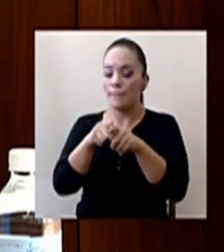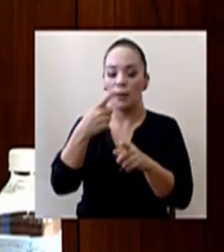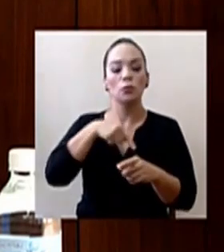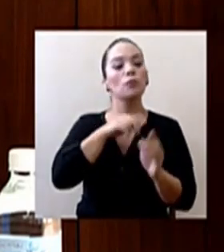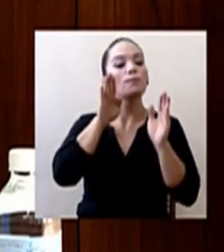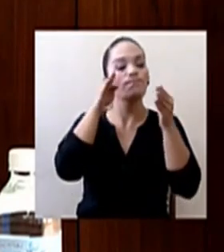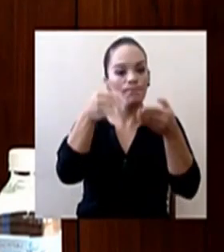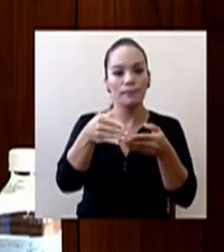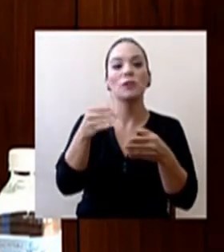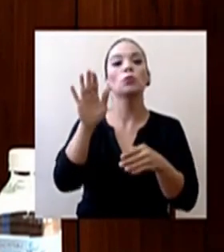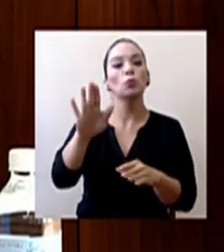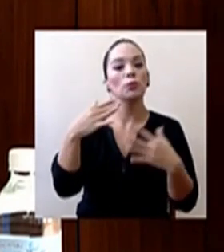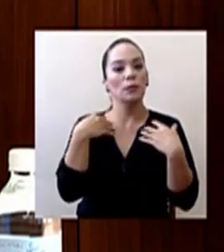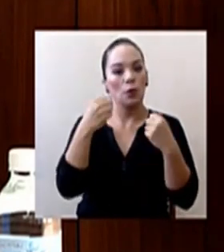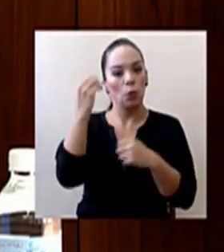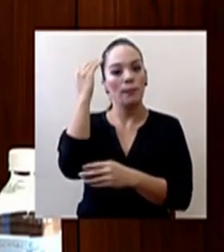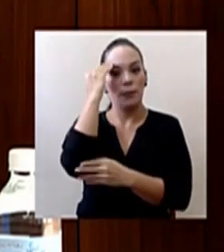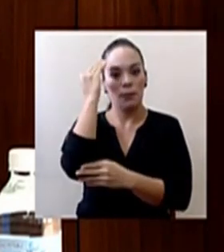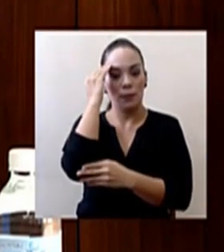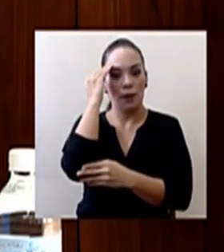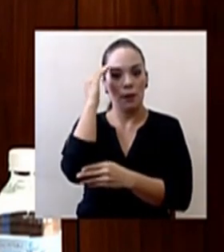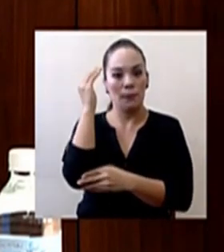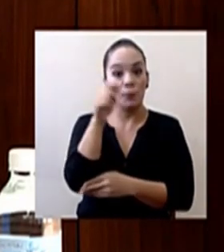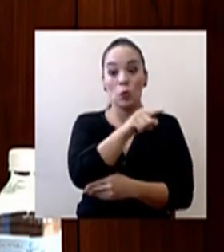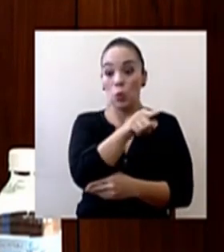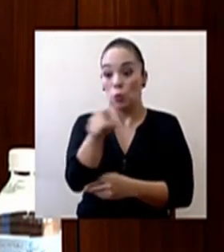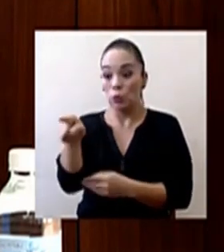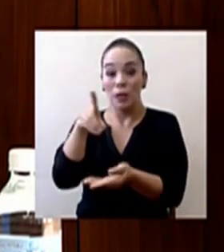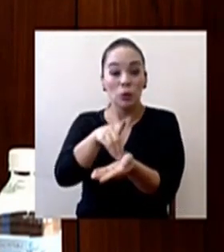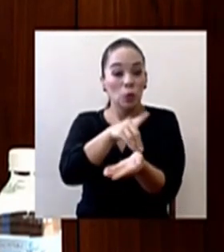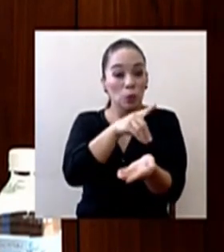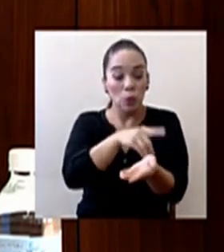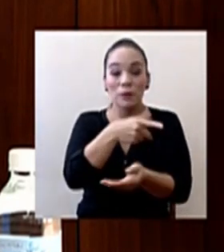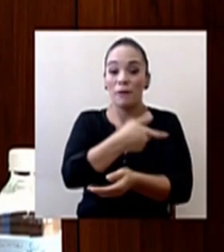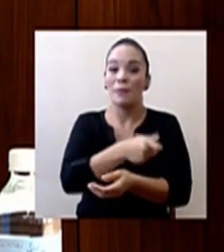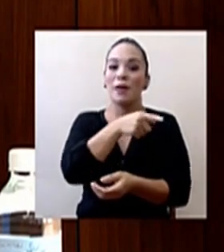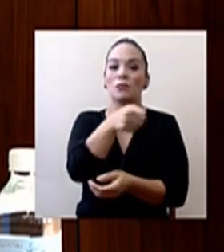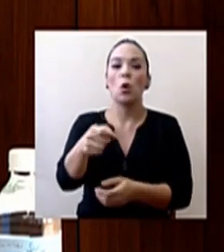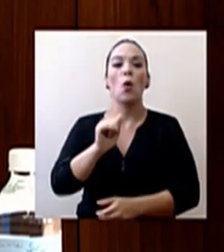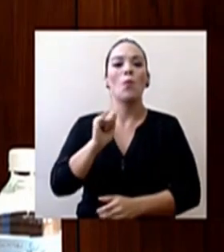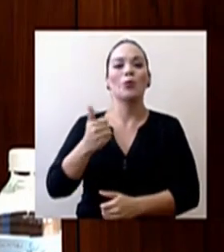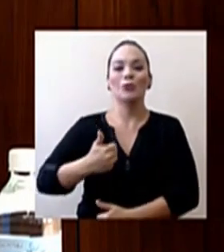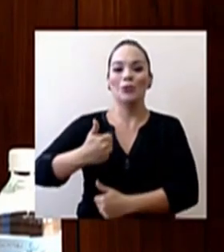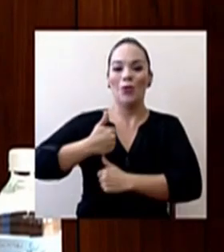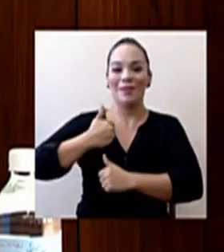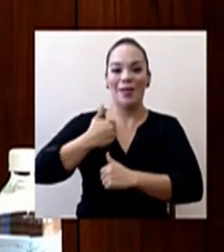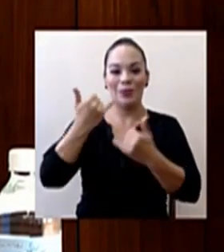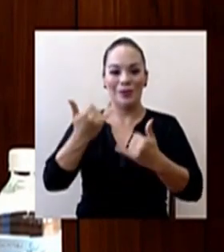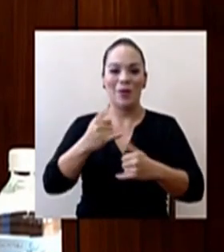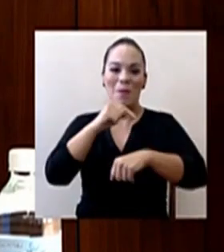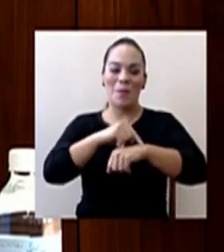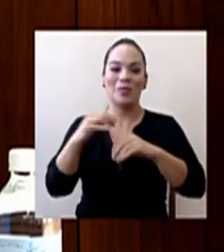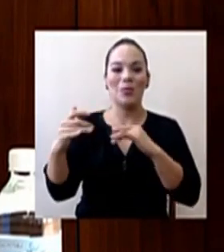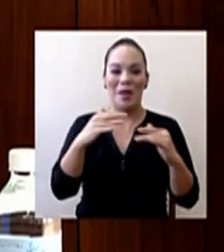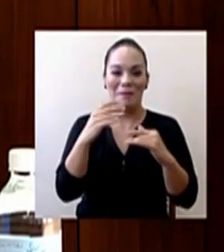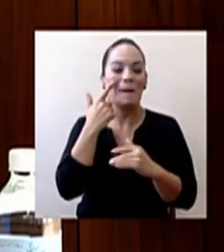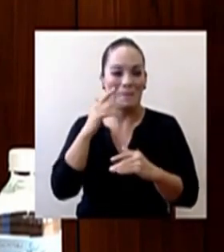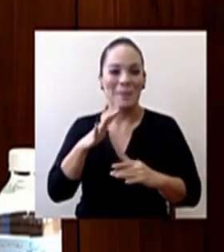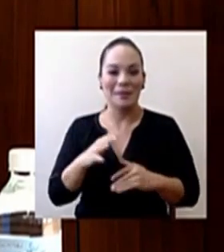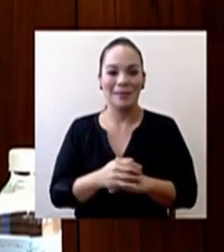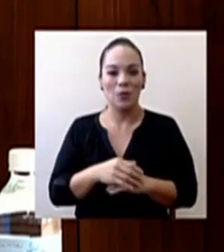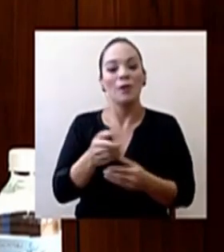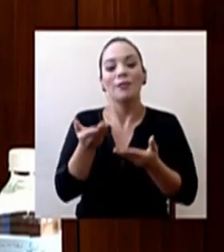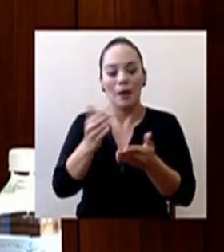su salud mental también. Ustedes son los soldados en esta guerra y necesitamos dotarlos del equipo que usted